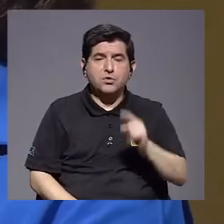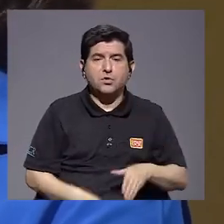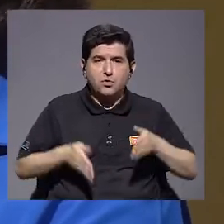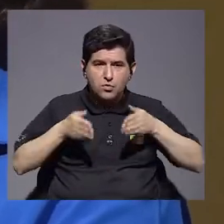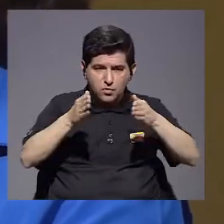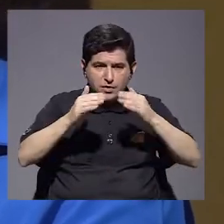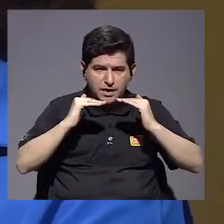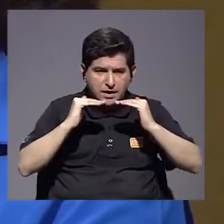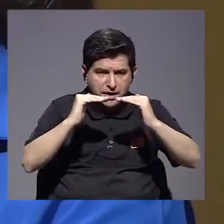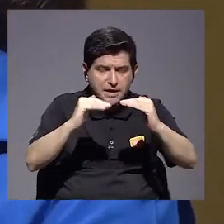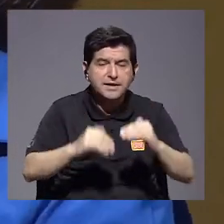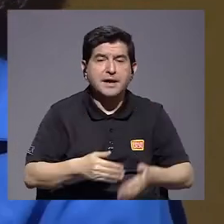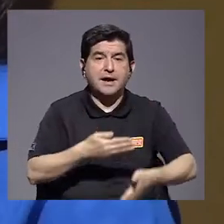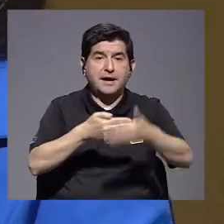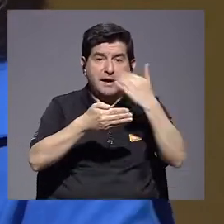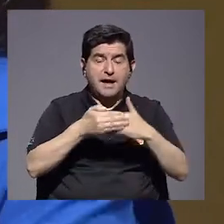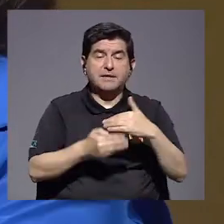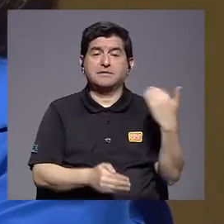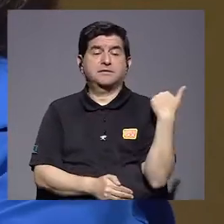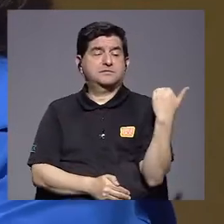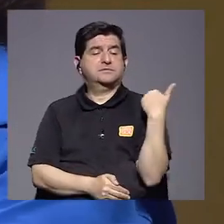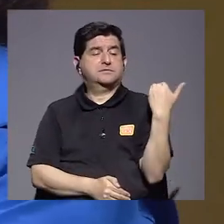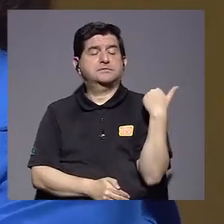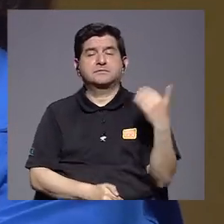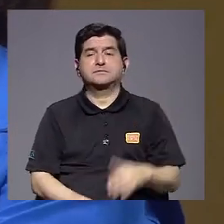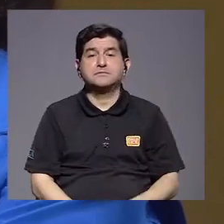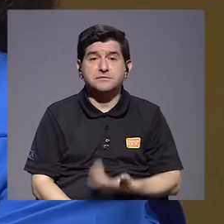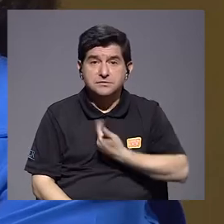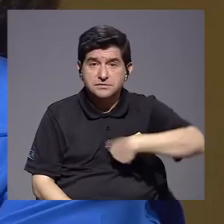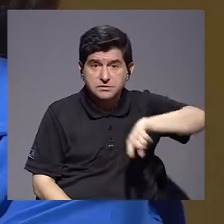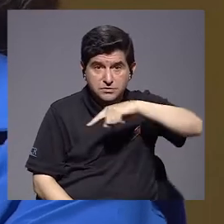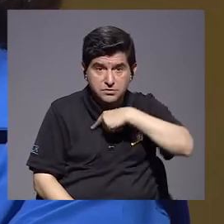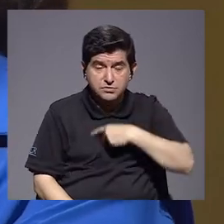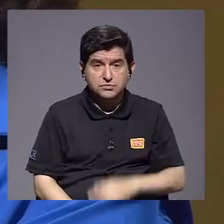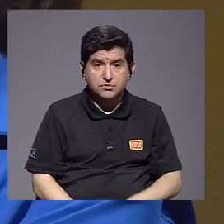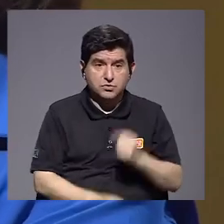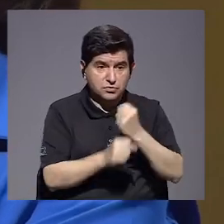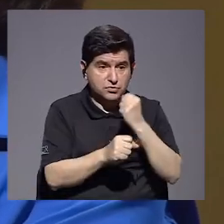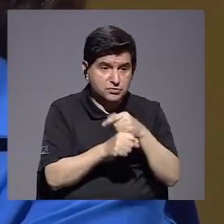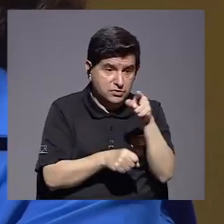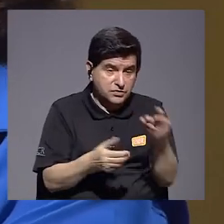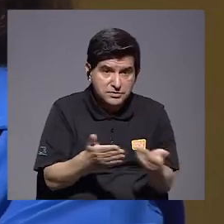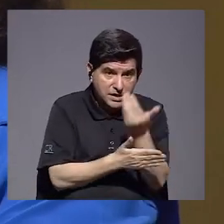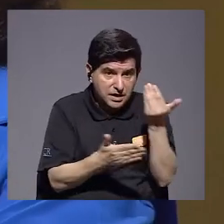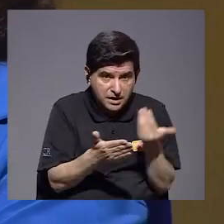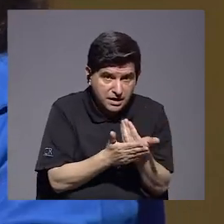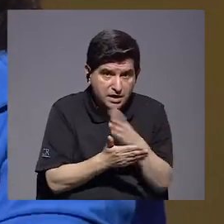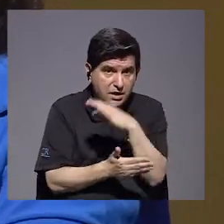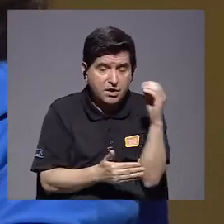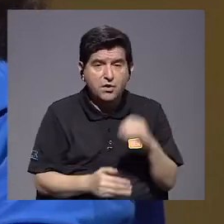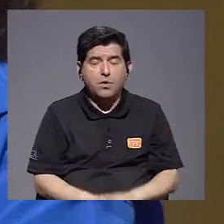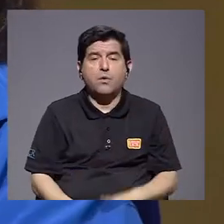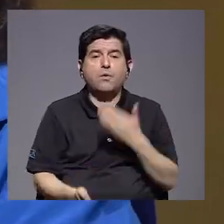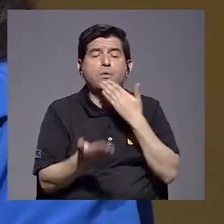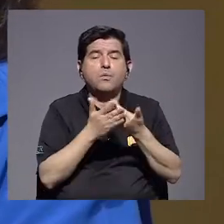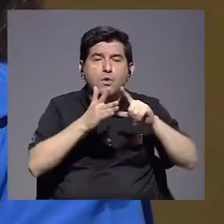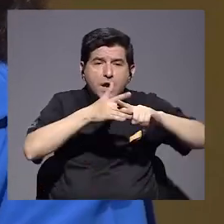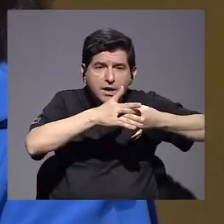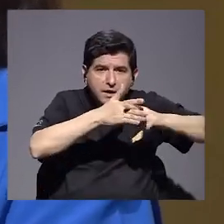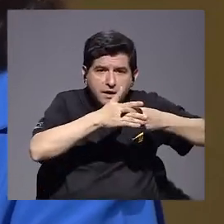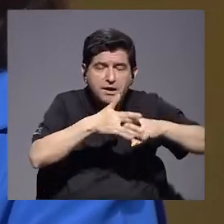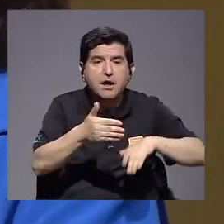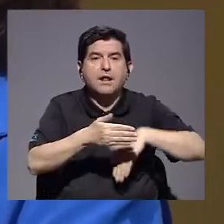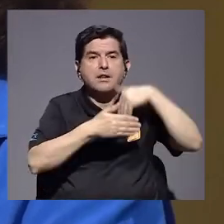calle que no se informen previamente, de tal manera que sea que nosotros pongamos obra ahí nueva o que le demos un buen